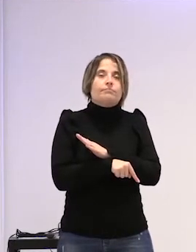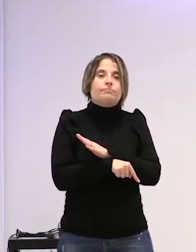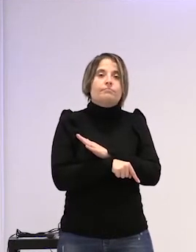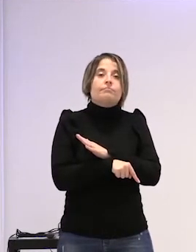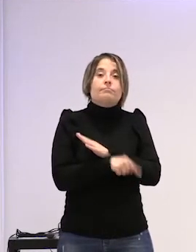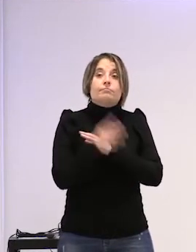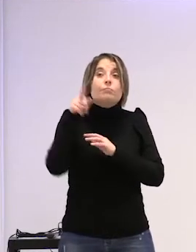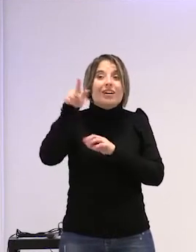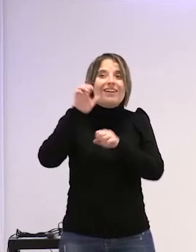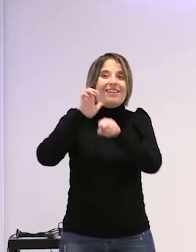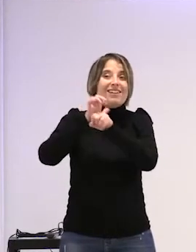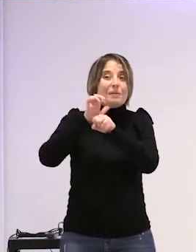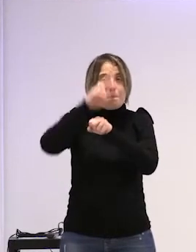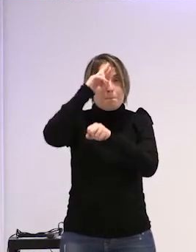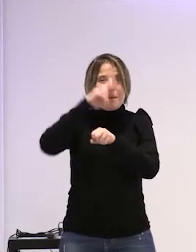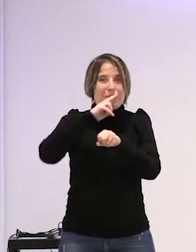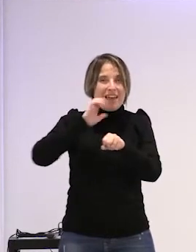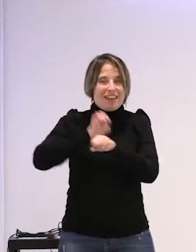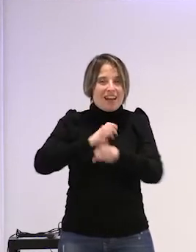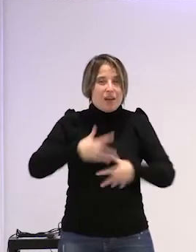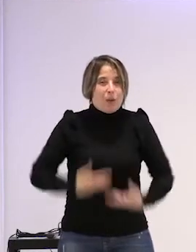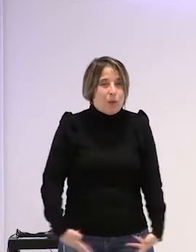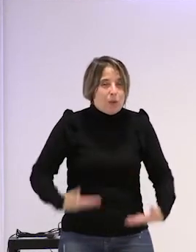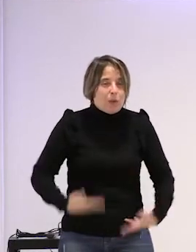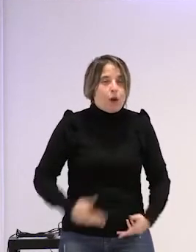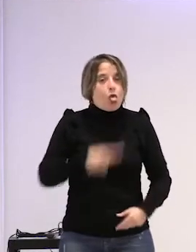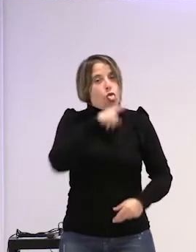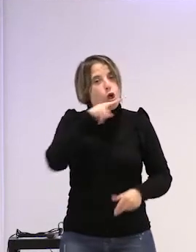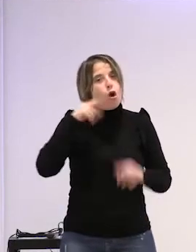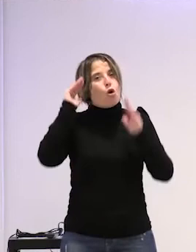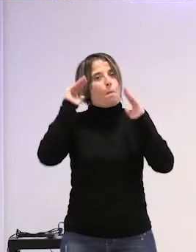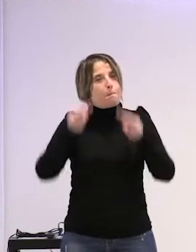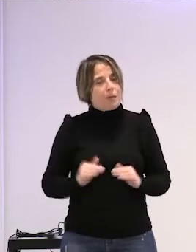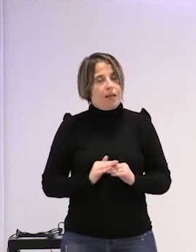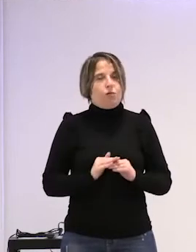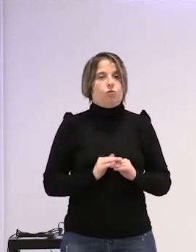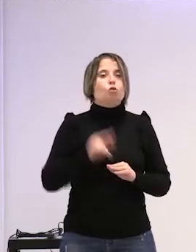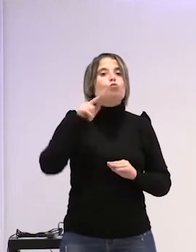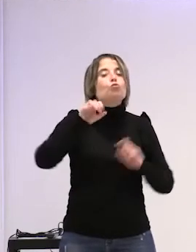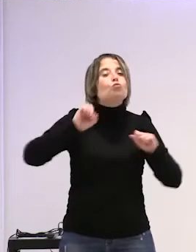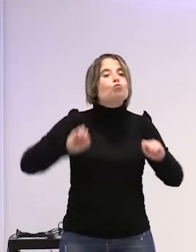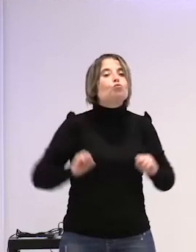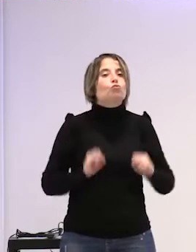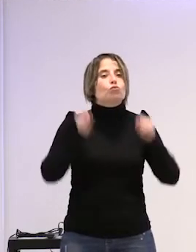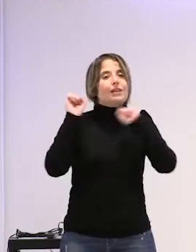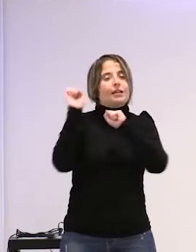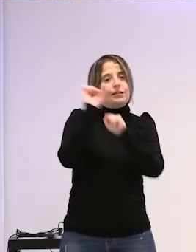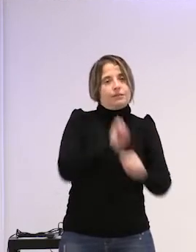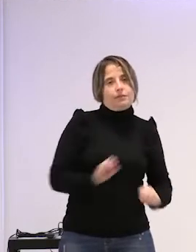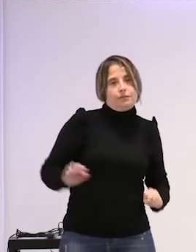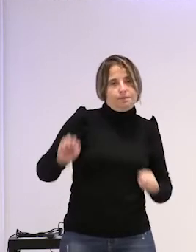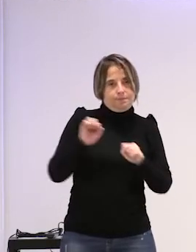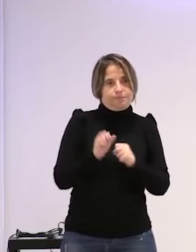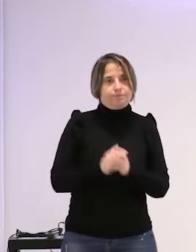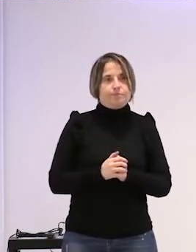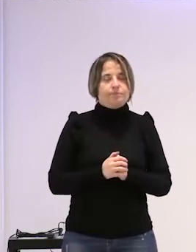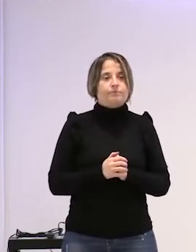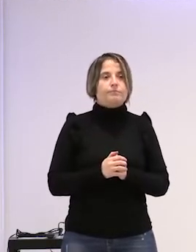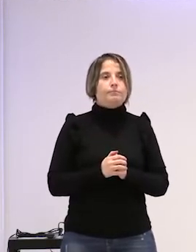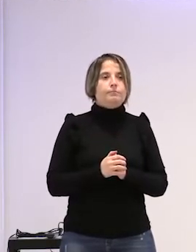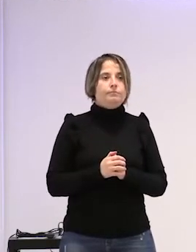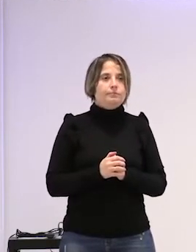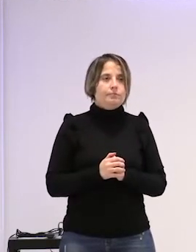por lo que me está haciendo mi padre pues se calma y eso era su manera de defenderse lo cierto es que